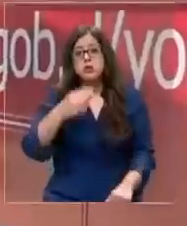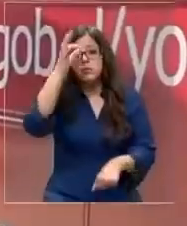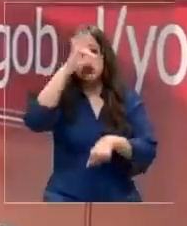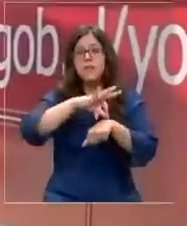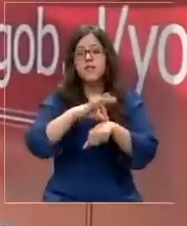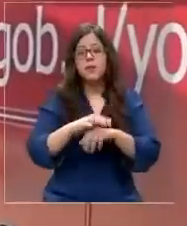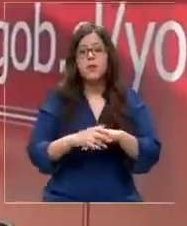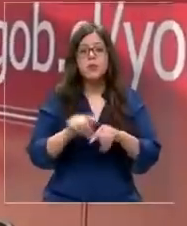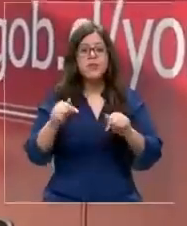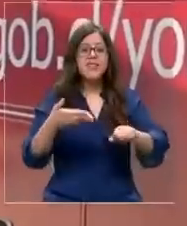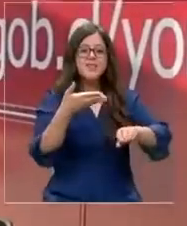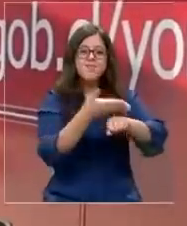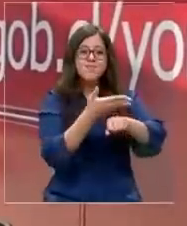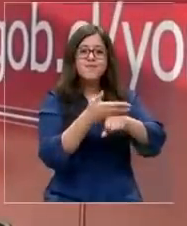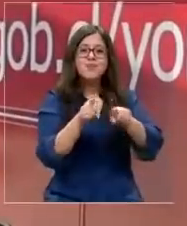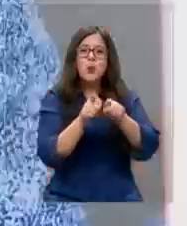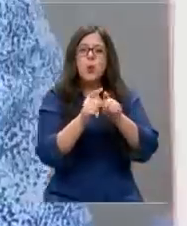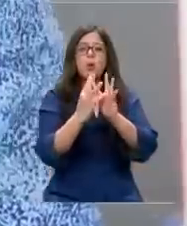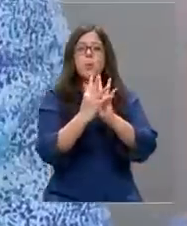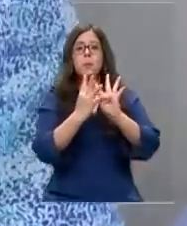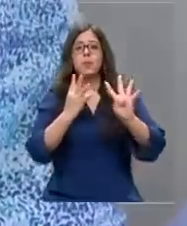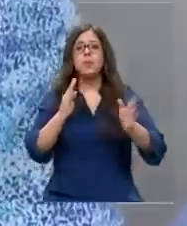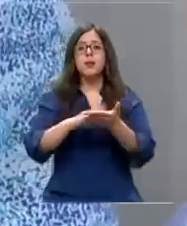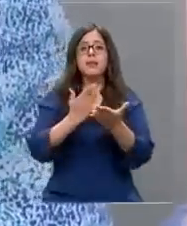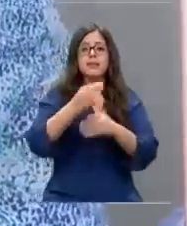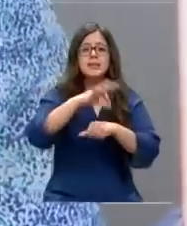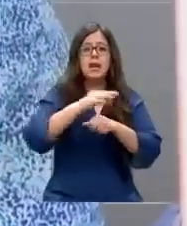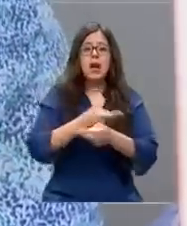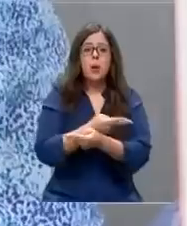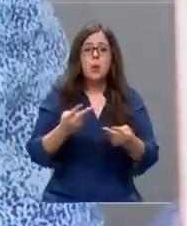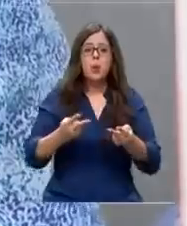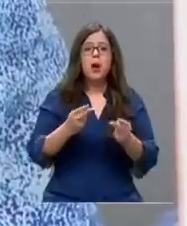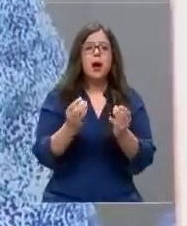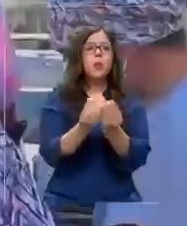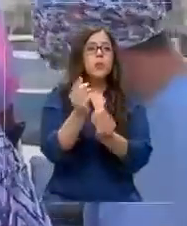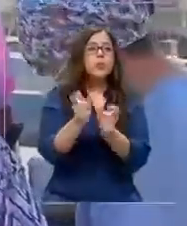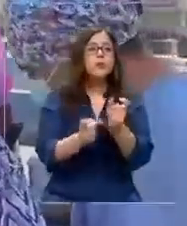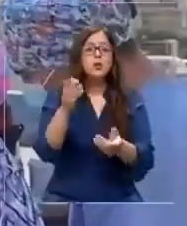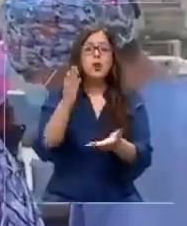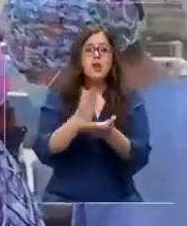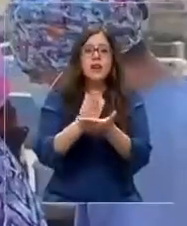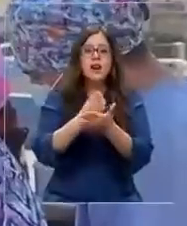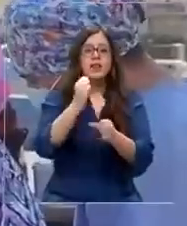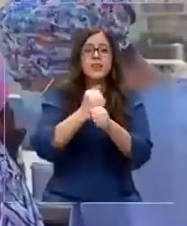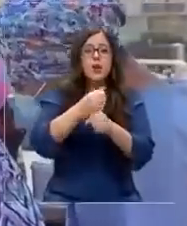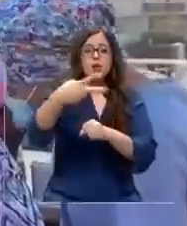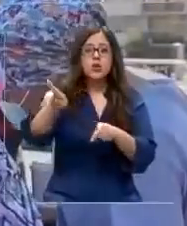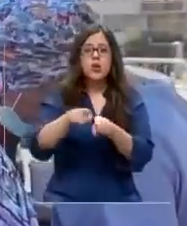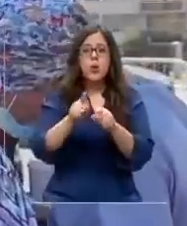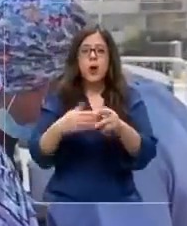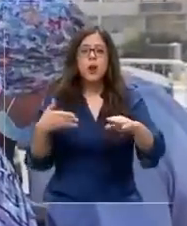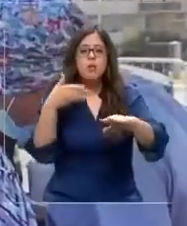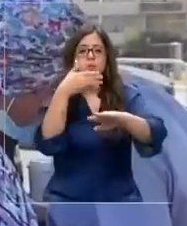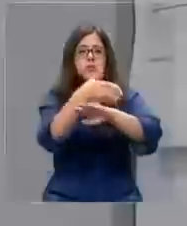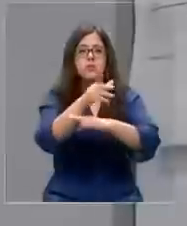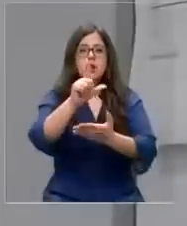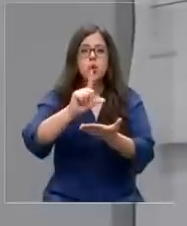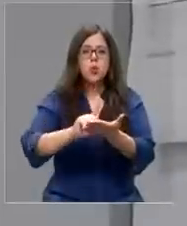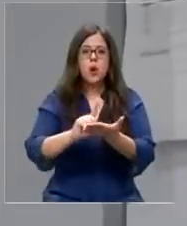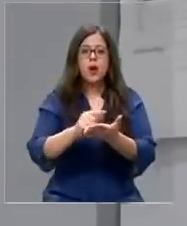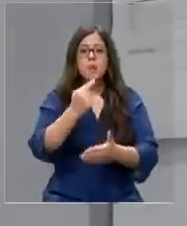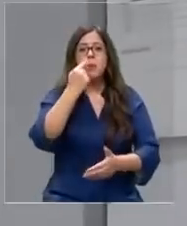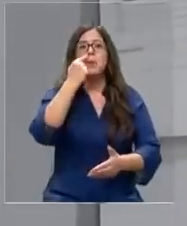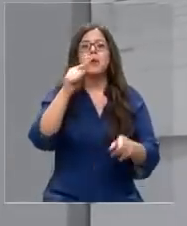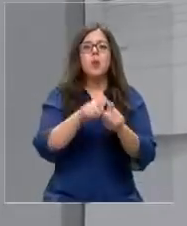La alta demanda ha provocado el colapso en la salud pública. Muchos, obligados por sus trabajos, se tienen que acercar a estos puntos de testeo